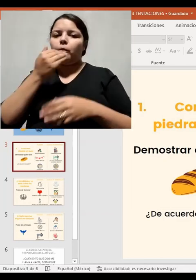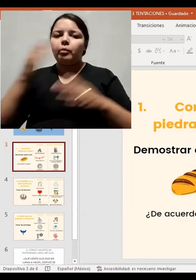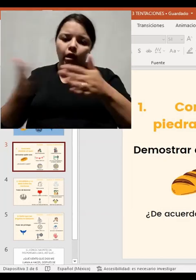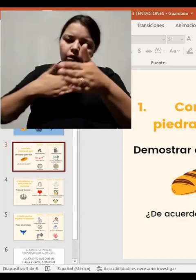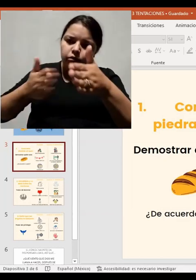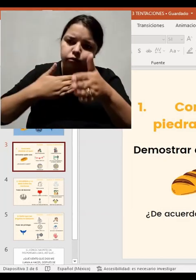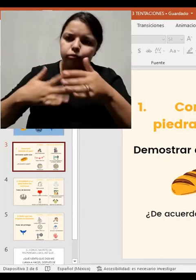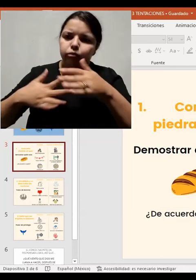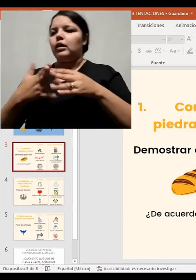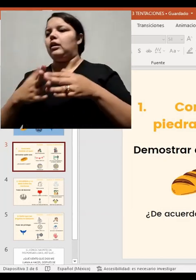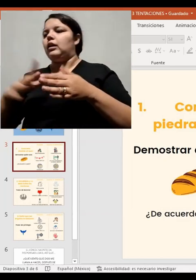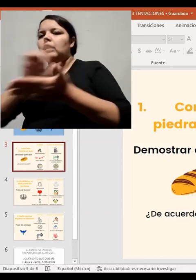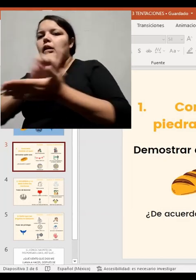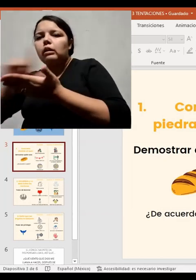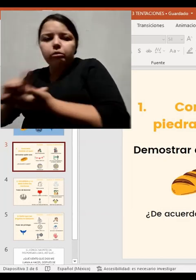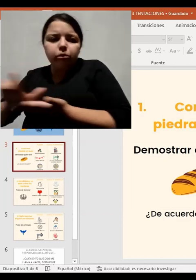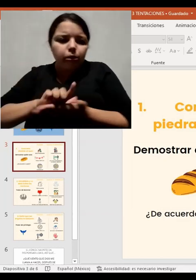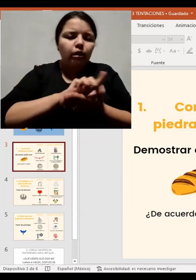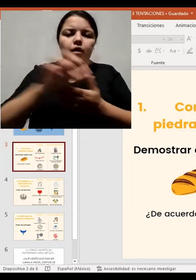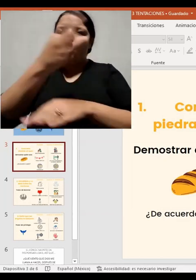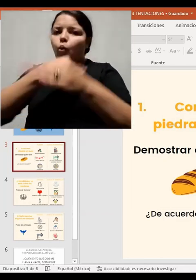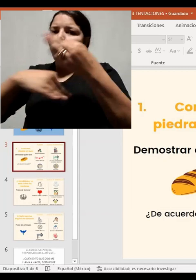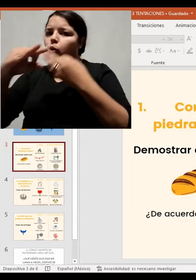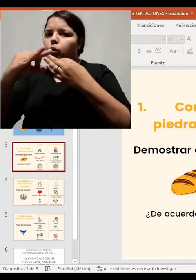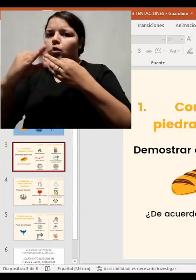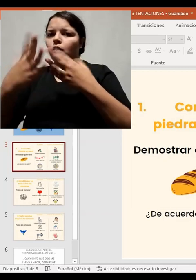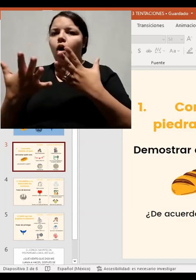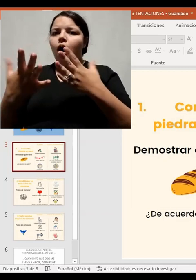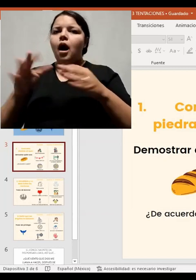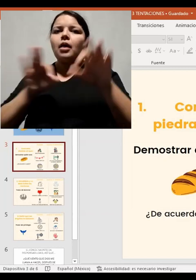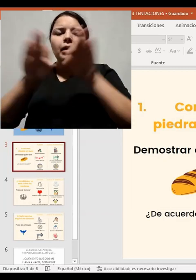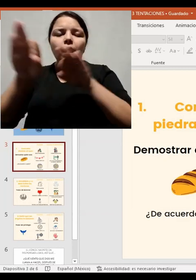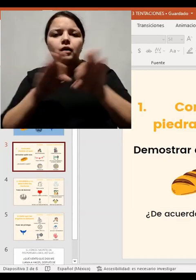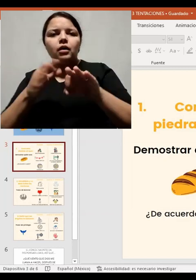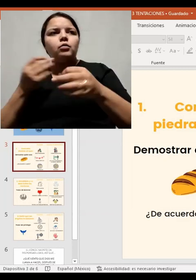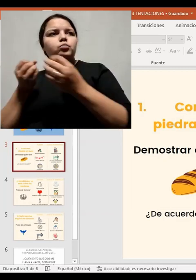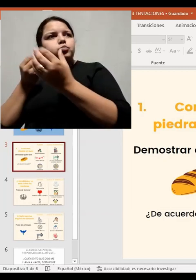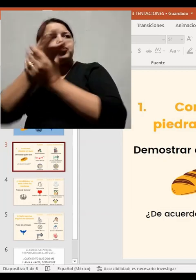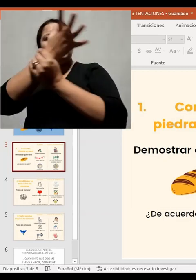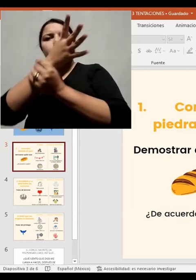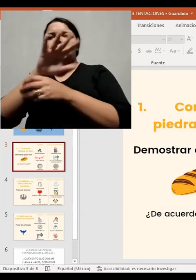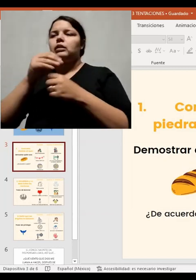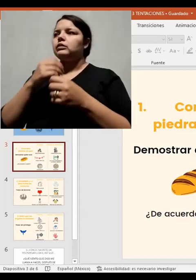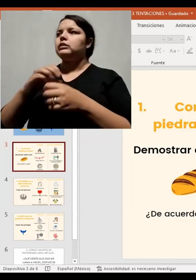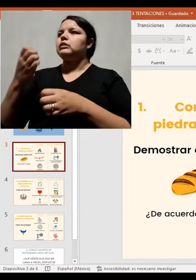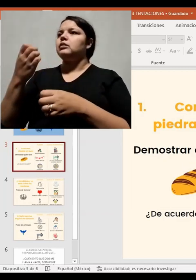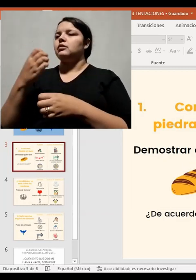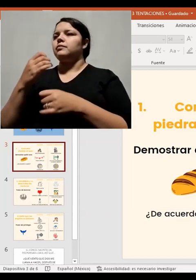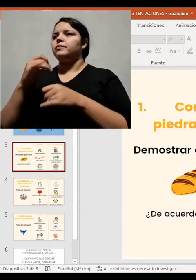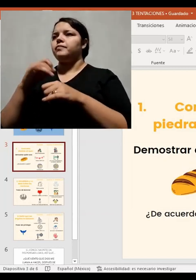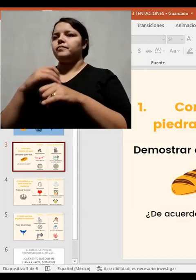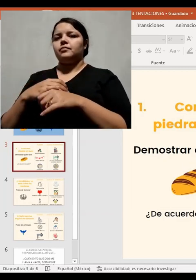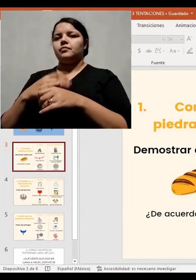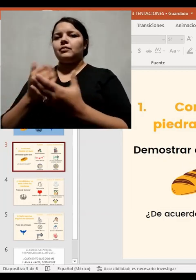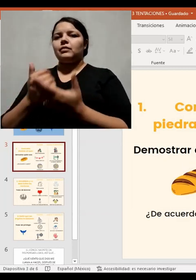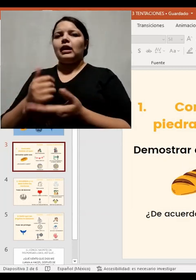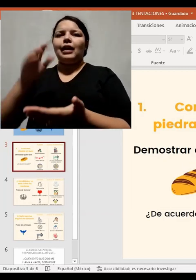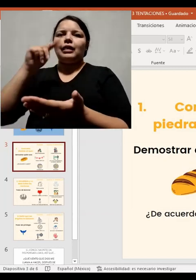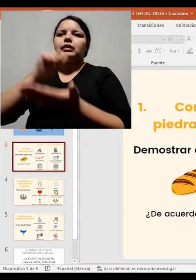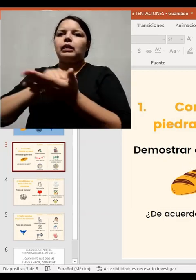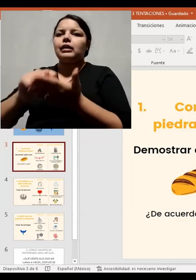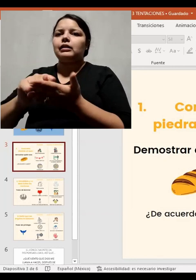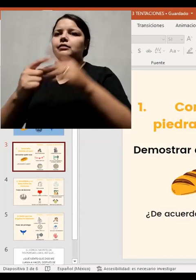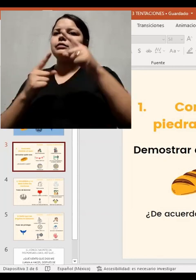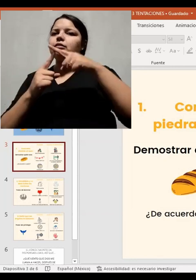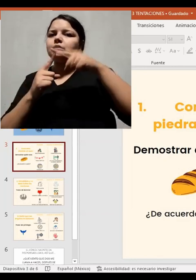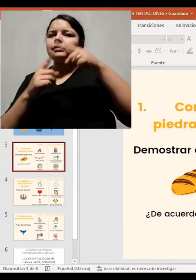a los ojos del que juzga, no a los ojos de nuestros hijos. Ese es un ejemplo. Vamos a verlo cómo se vería en la